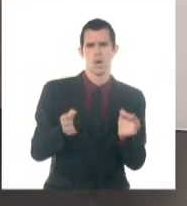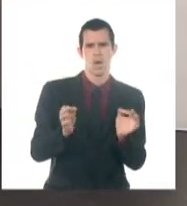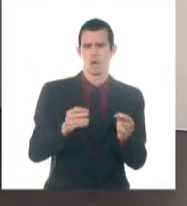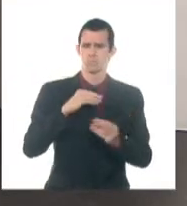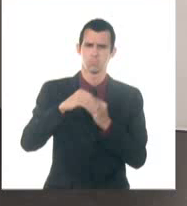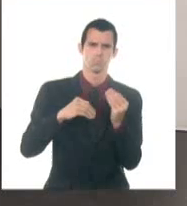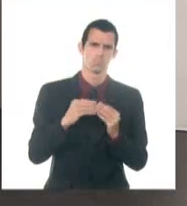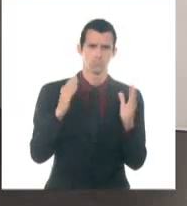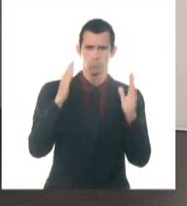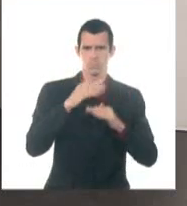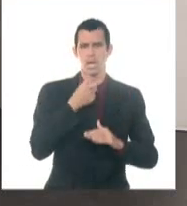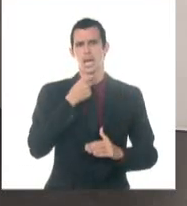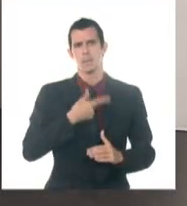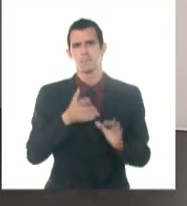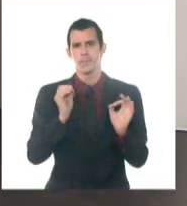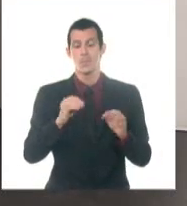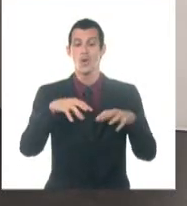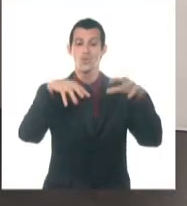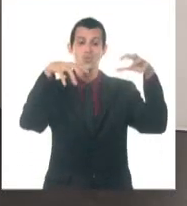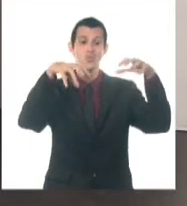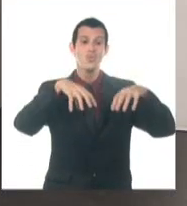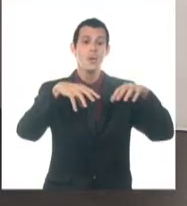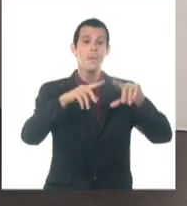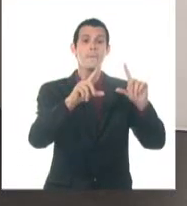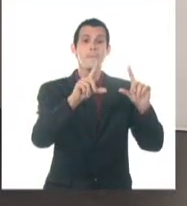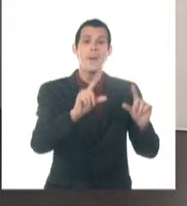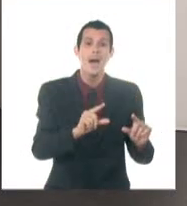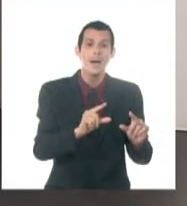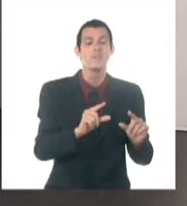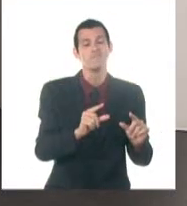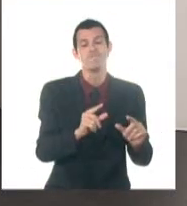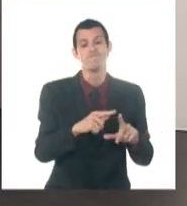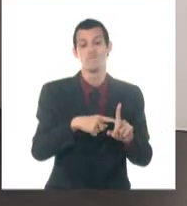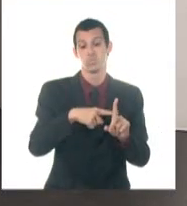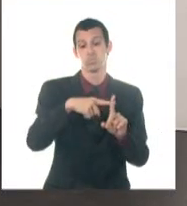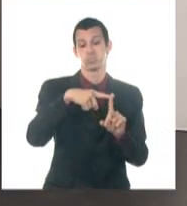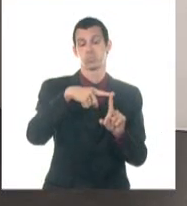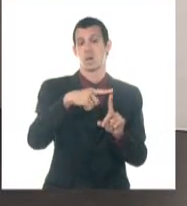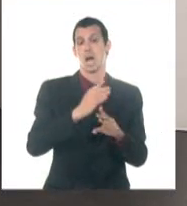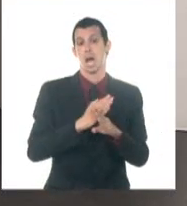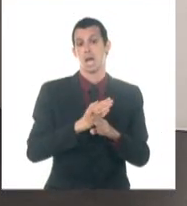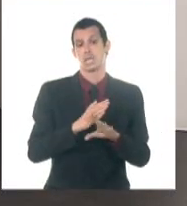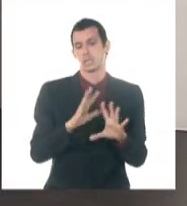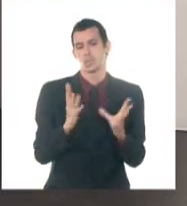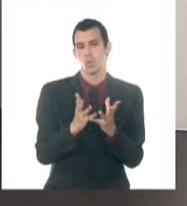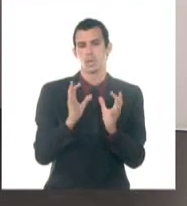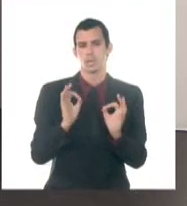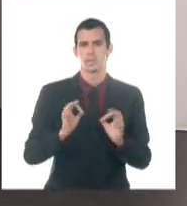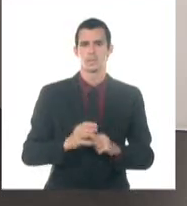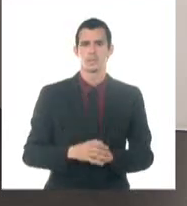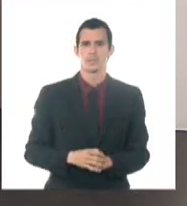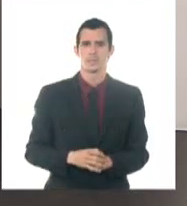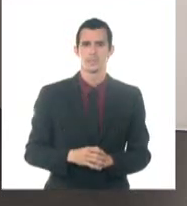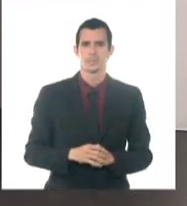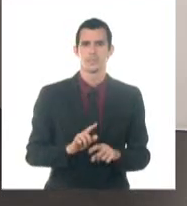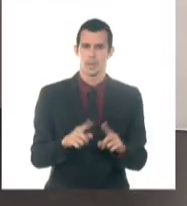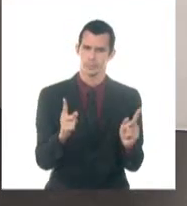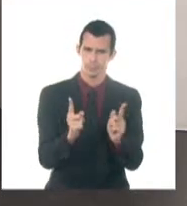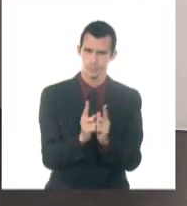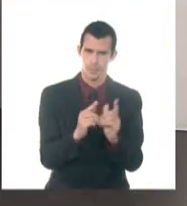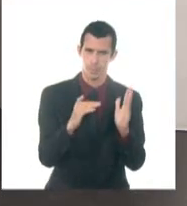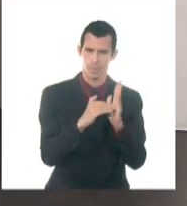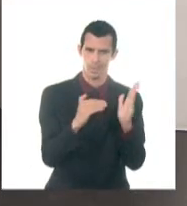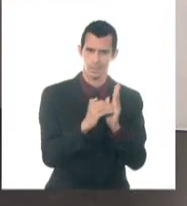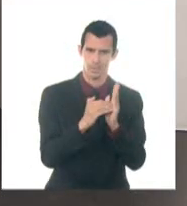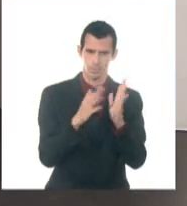donde tengamos menos precipitaciones podemos tener valores un poco más elevados, pero van a continuar siendo calurosas las tardes sobre todo, y las madrugadas también algo cálidas